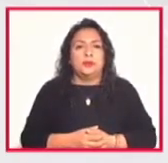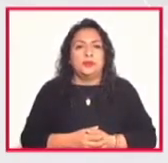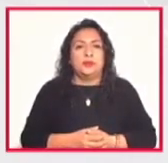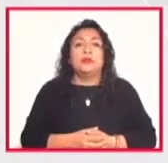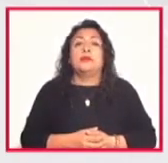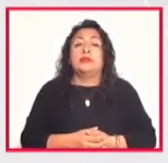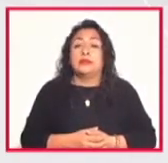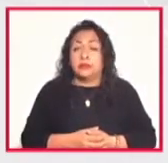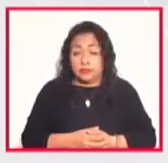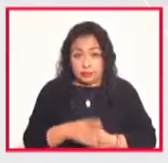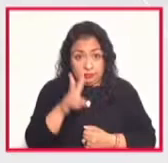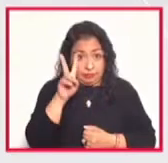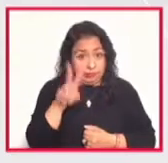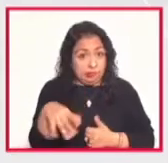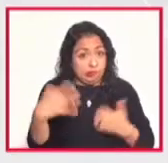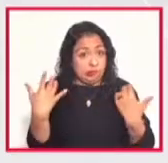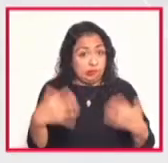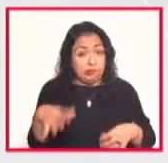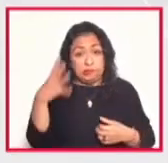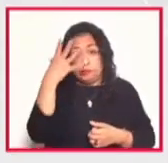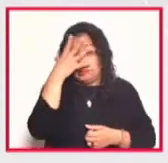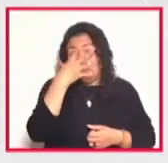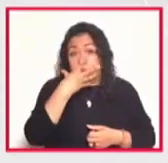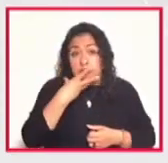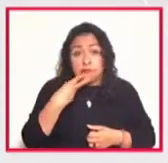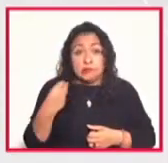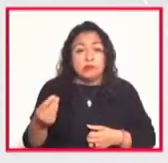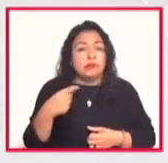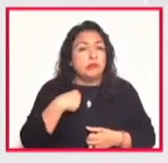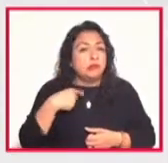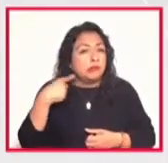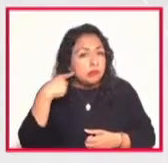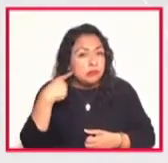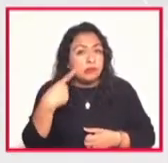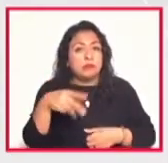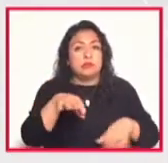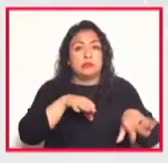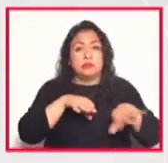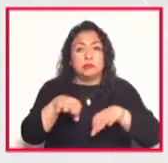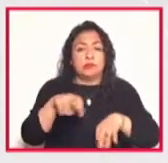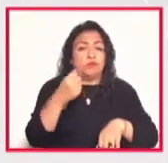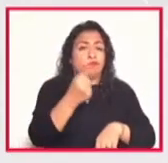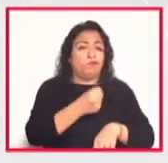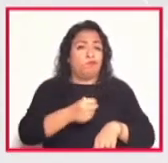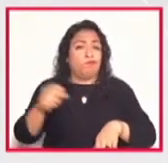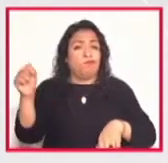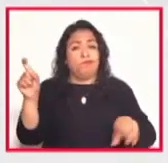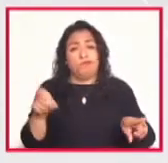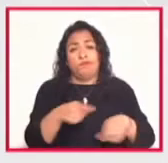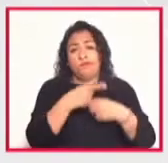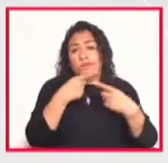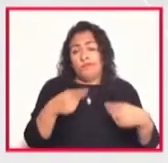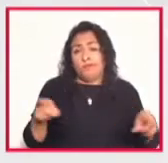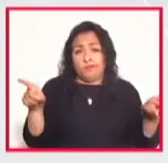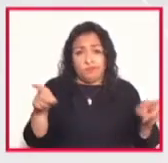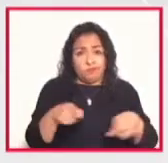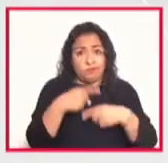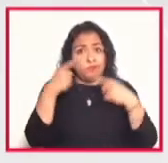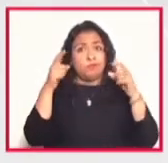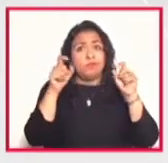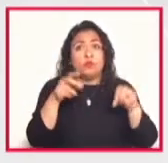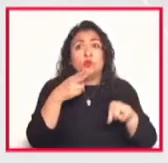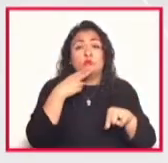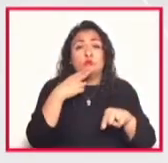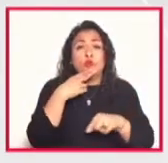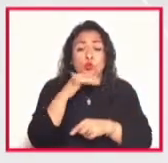de verdad es maravilloso estar escuchando el trabajo de estos grandes músicos y ejecutantes en un instrumento que